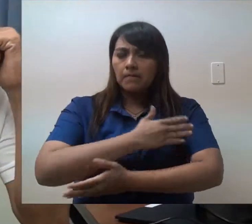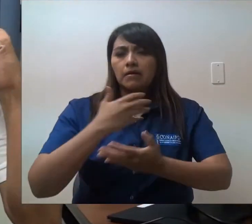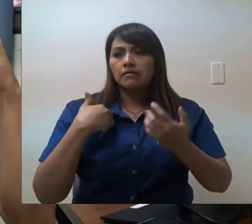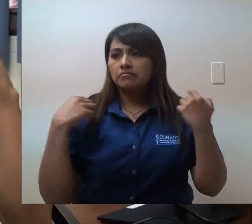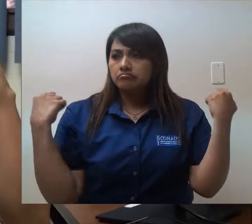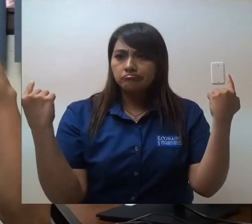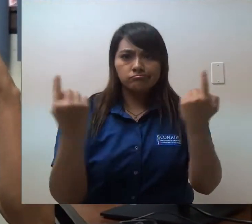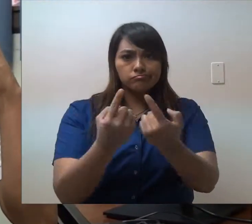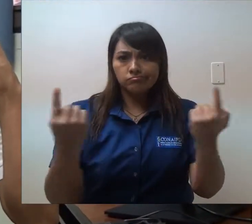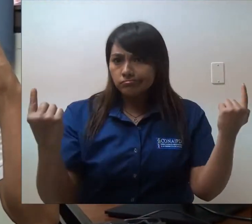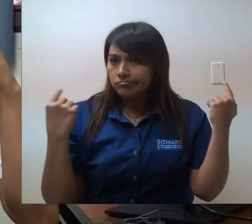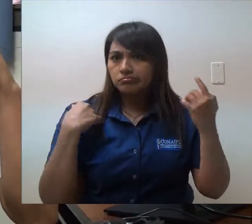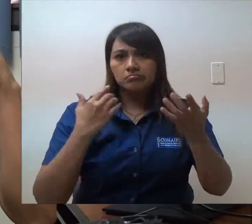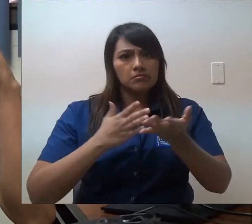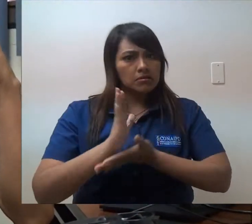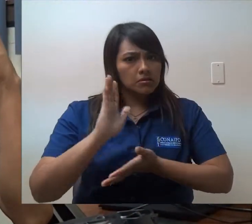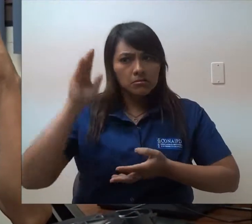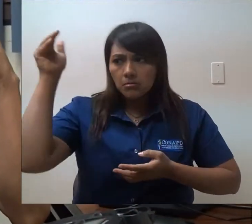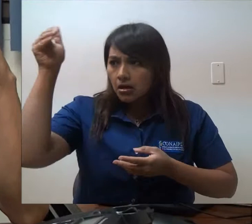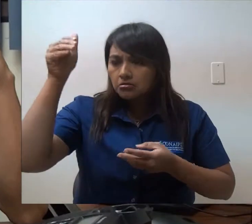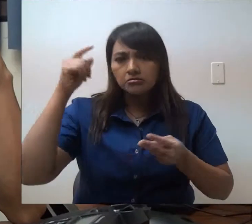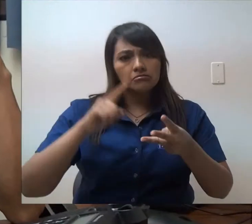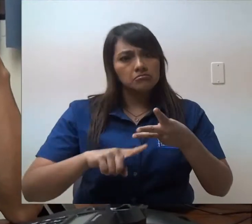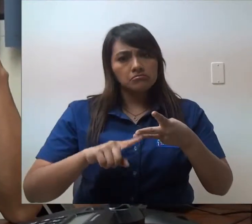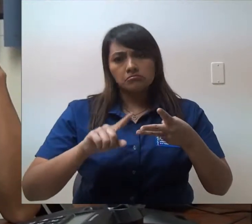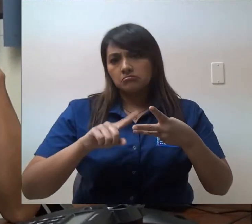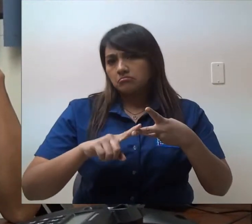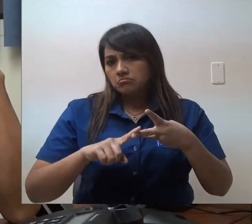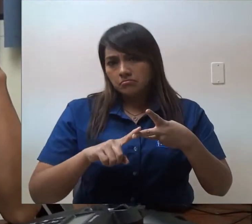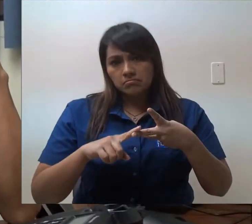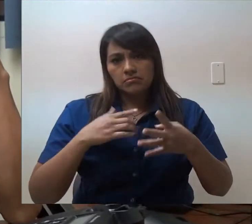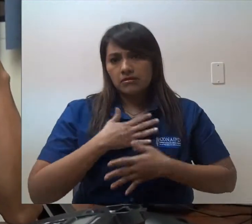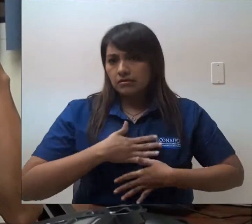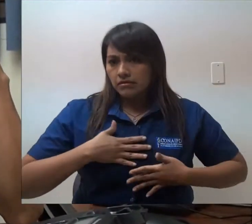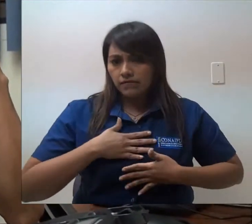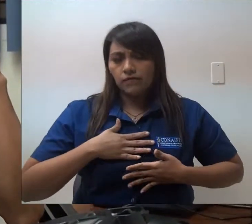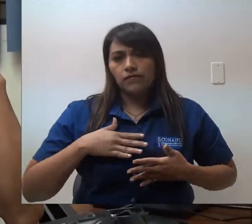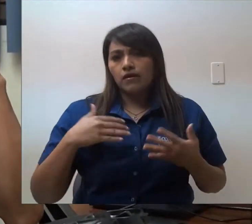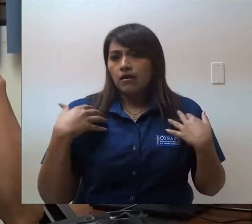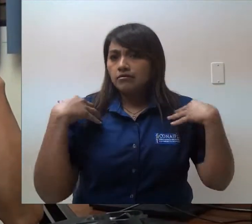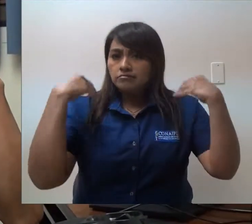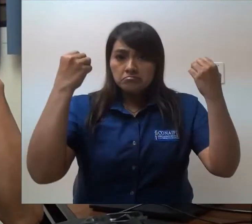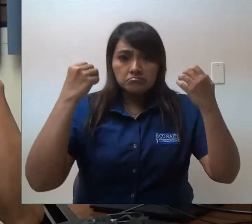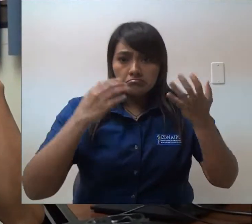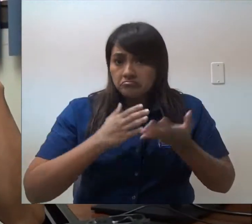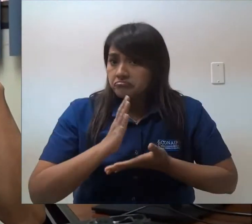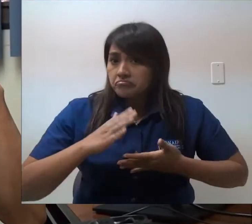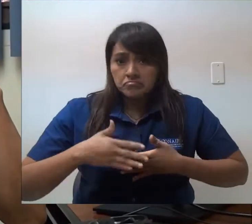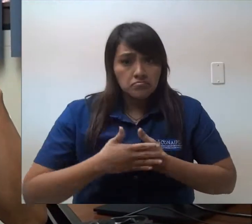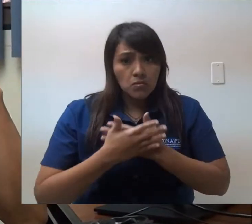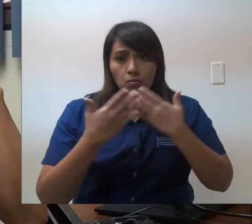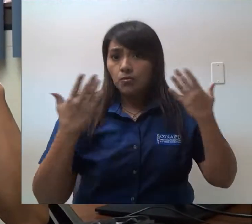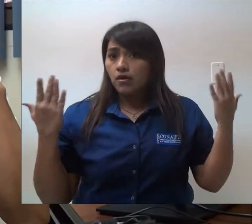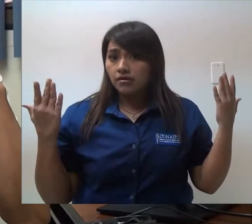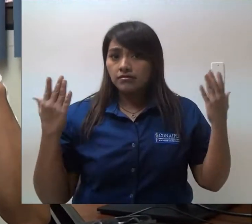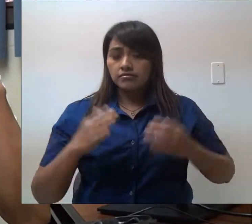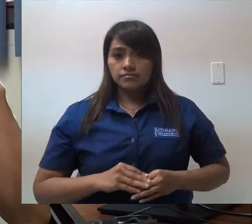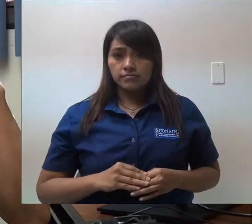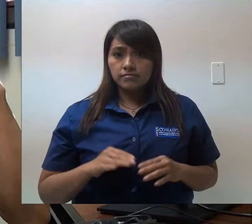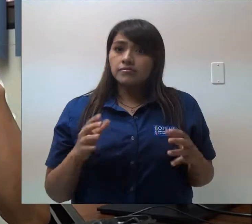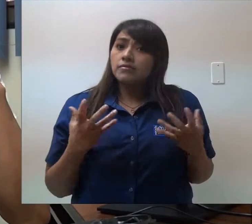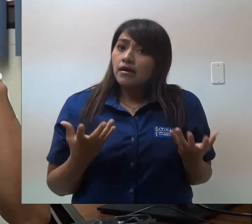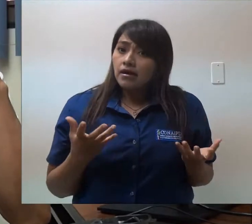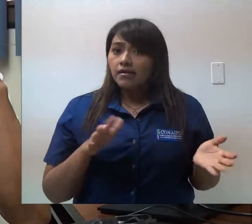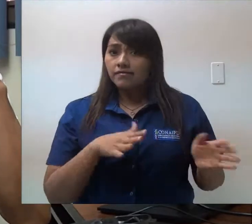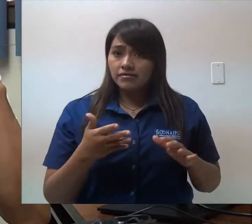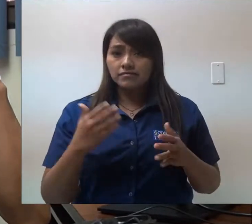personas no tienen acceso a la educación, tienen acceso a la recreación no tienen acceso a la salud y